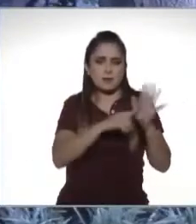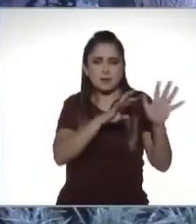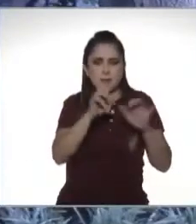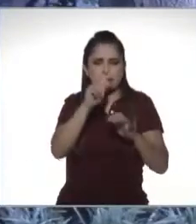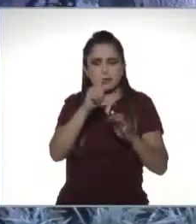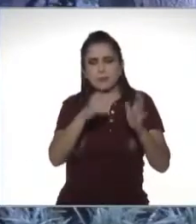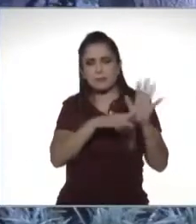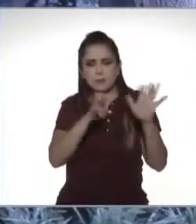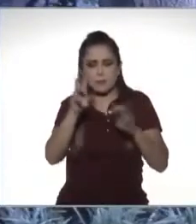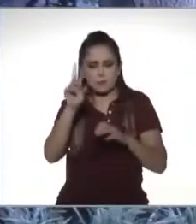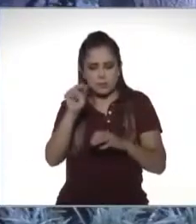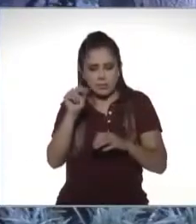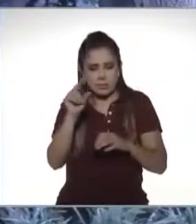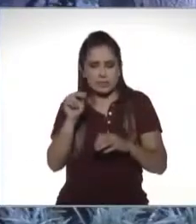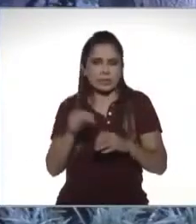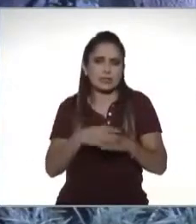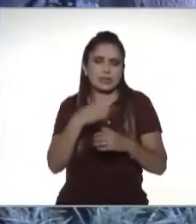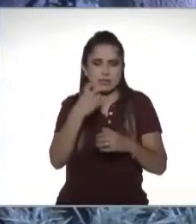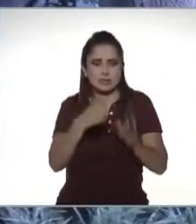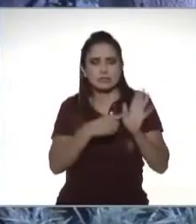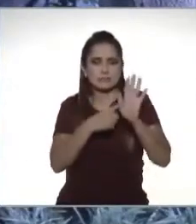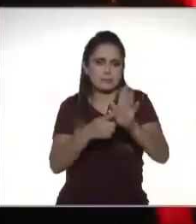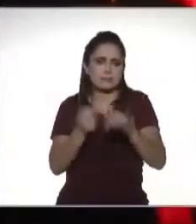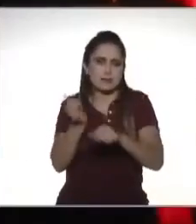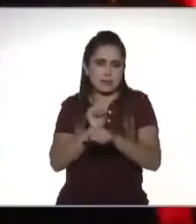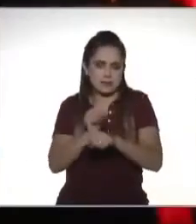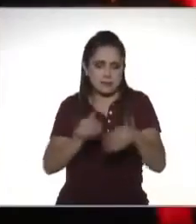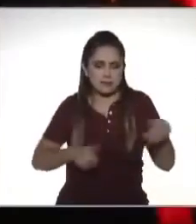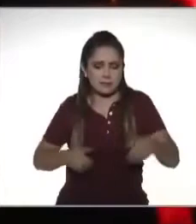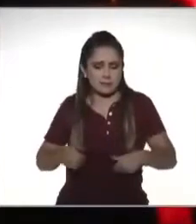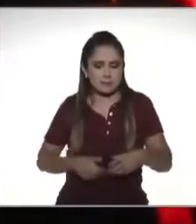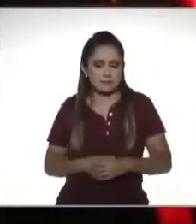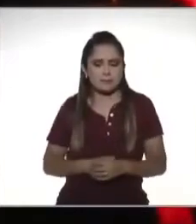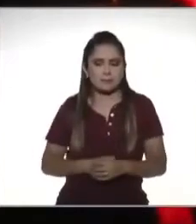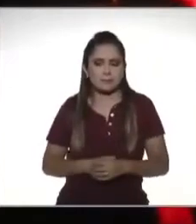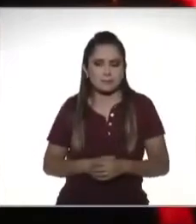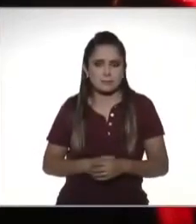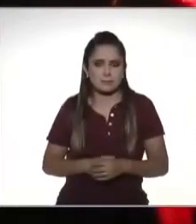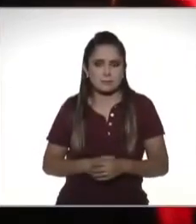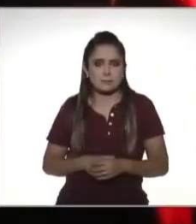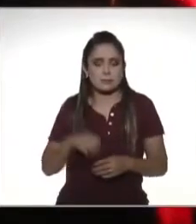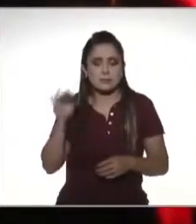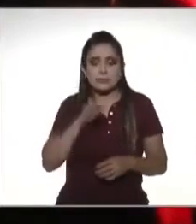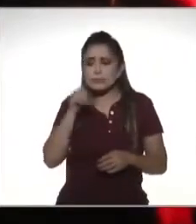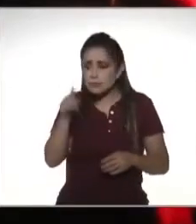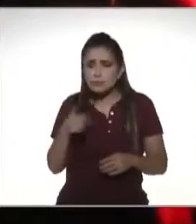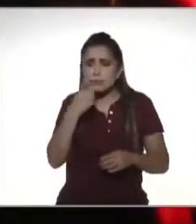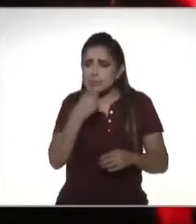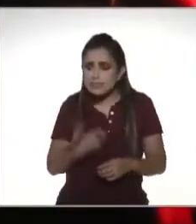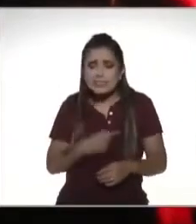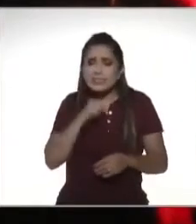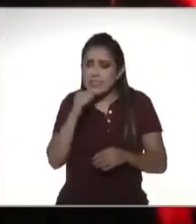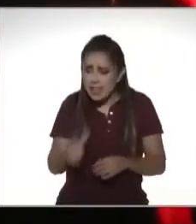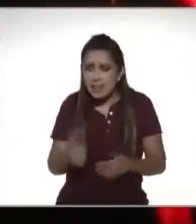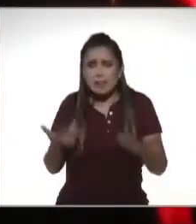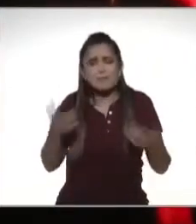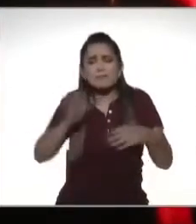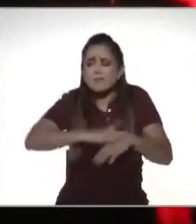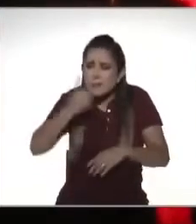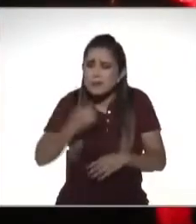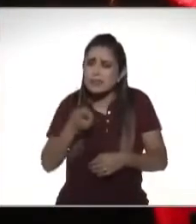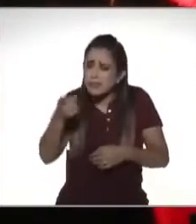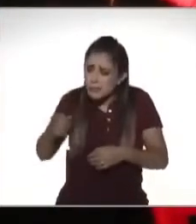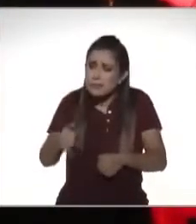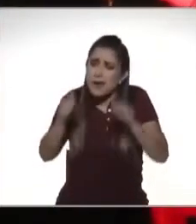buscamos una forma de actuación muy cercana a los 80 si no tenías nada que decirme ¿por qué no pudiste